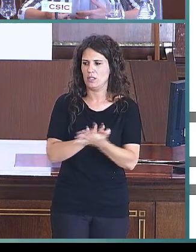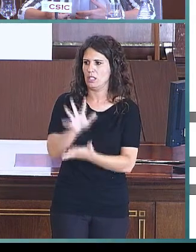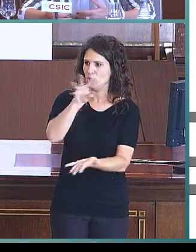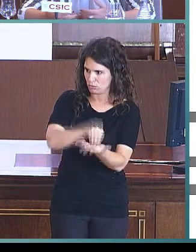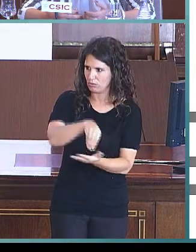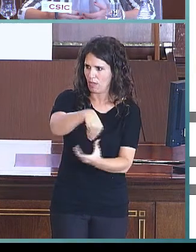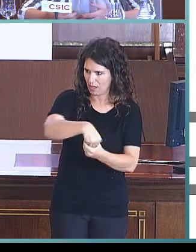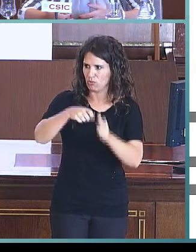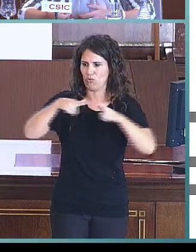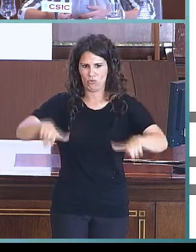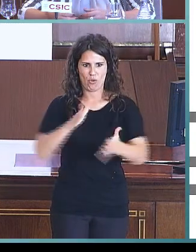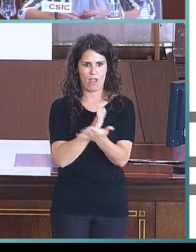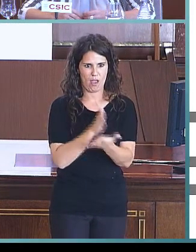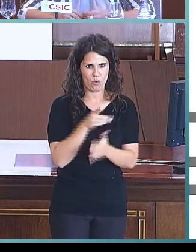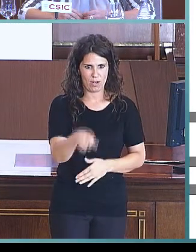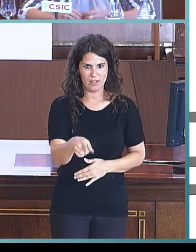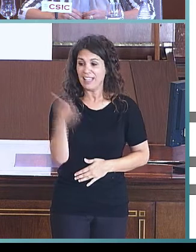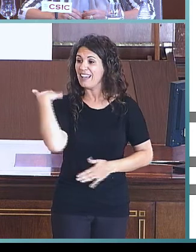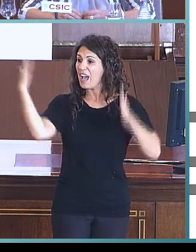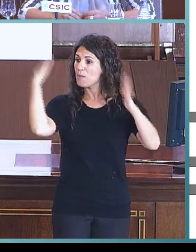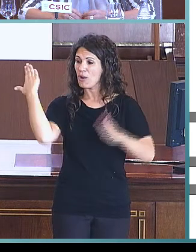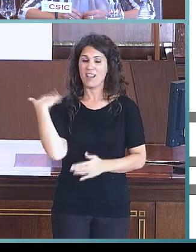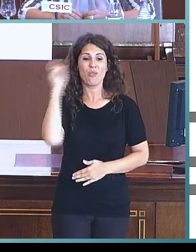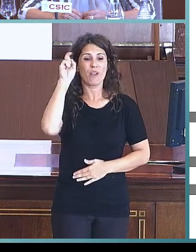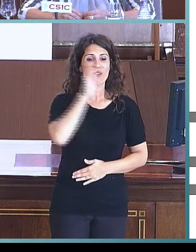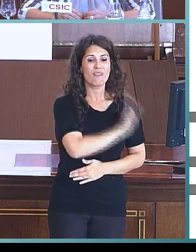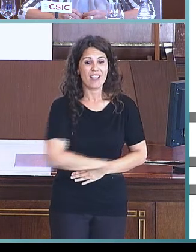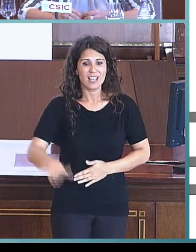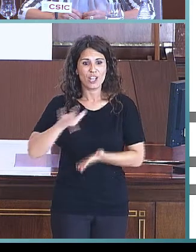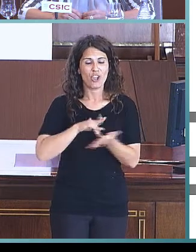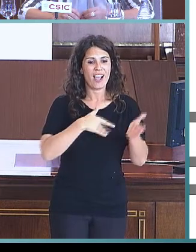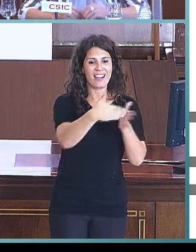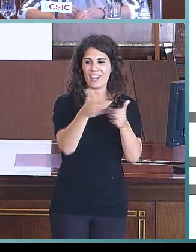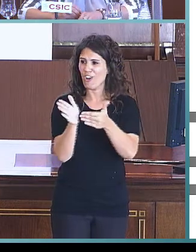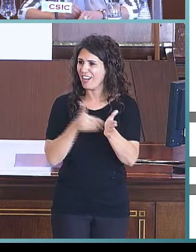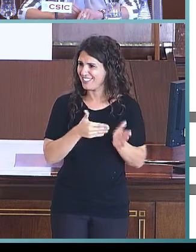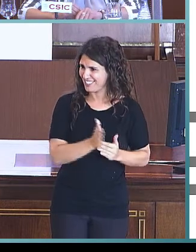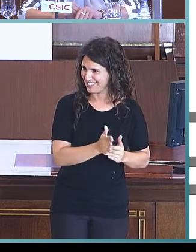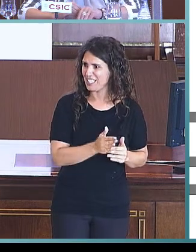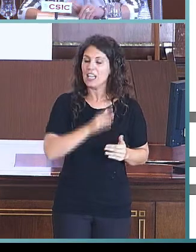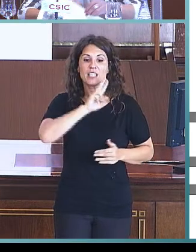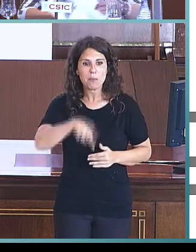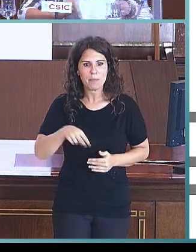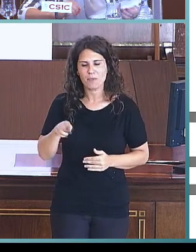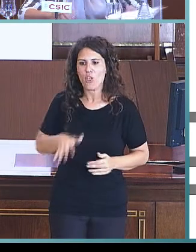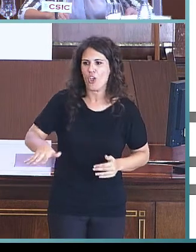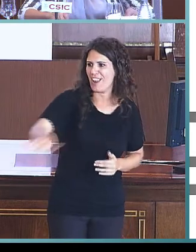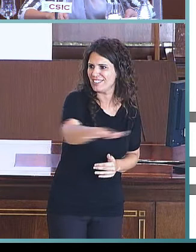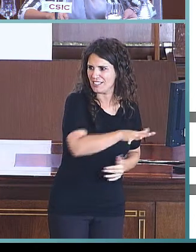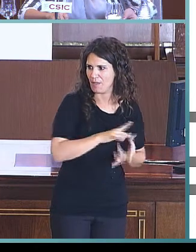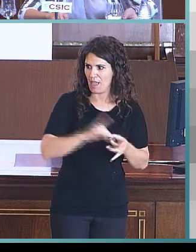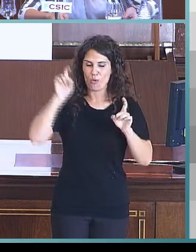concreto, se optó entonces por los rincones en educación infantil y las zonas en educación primaria.